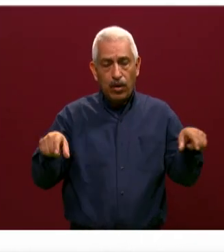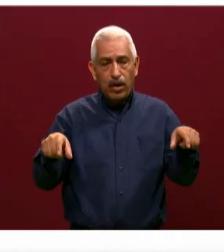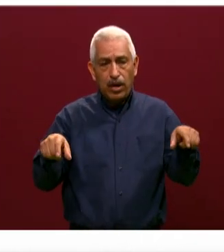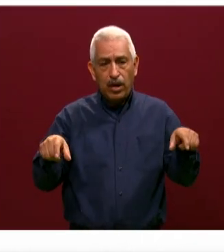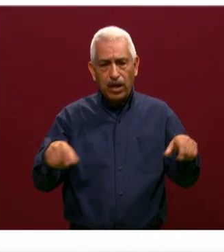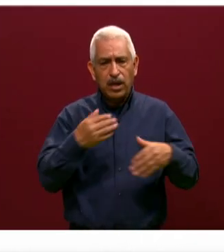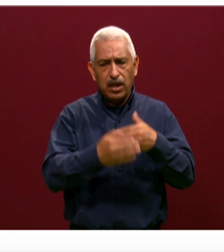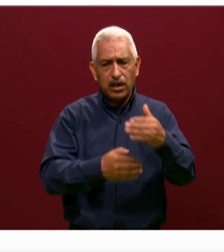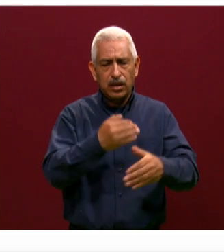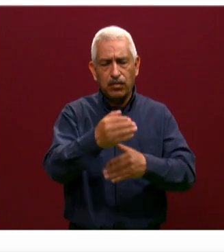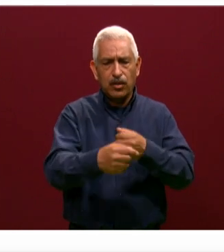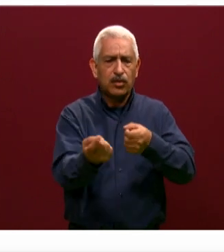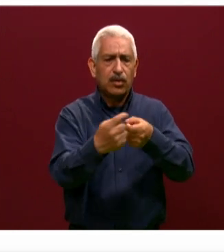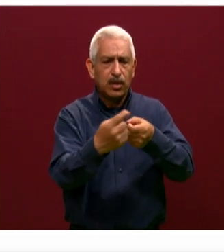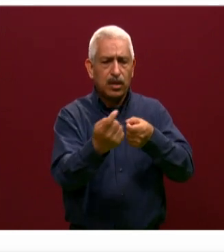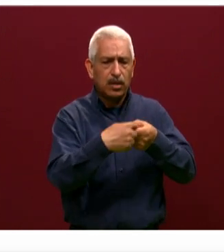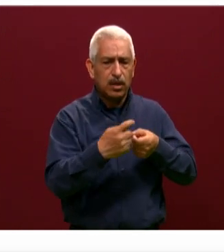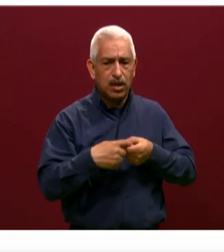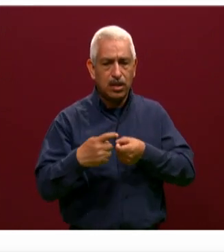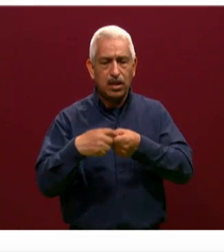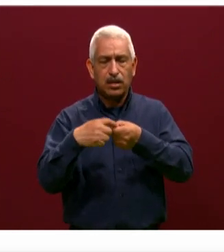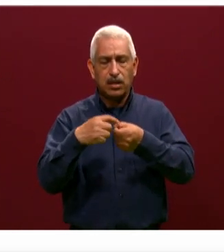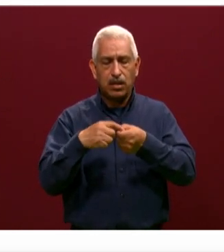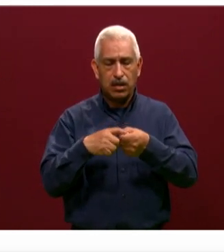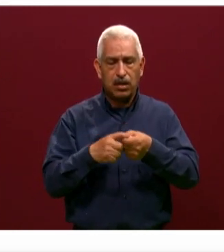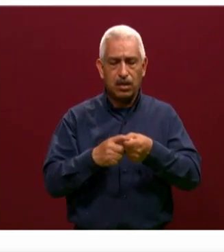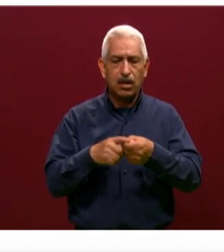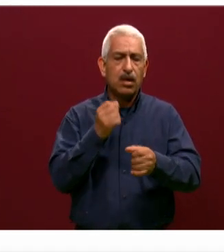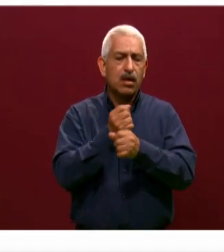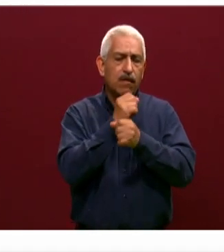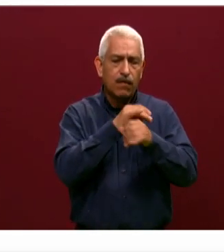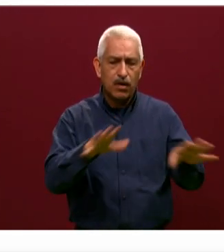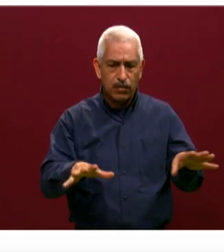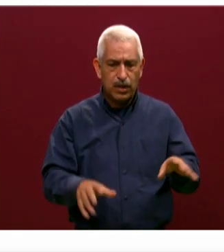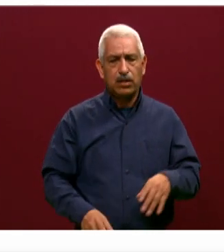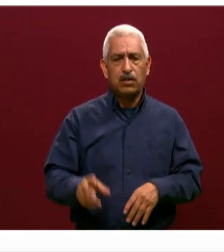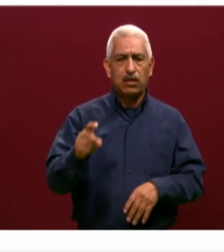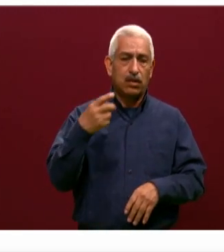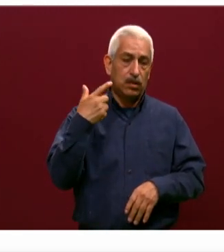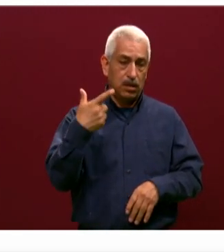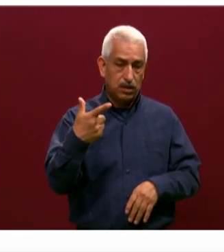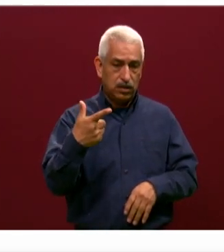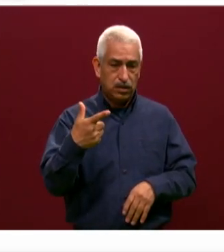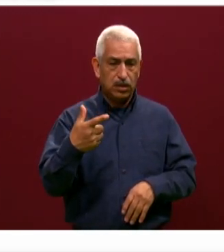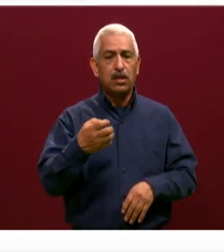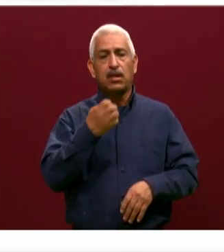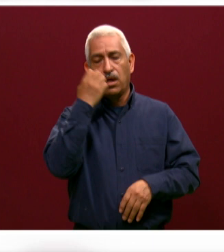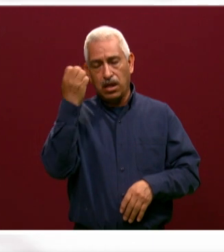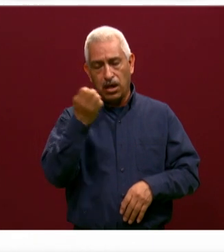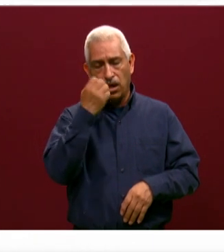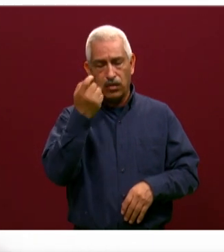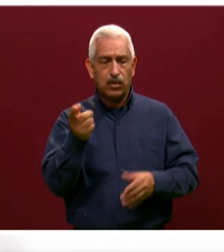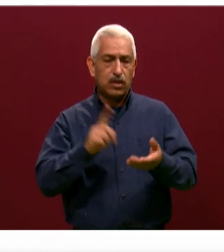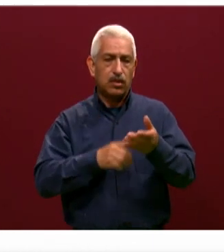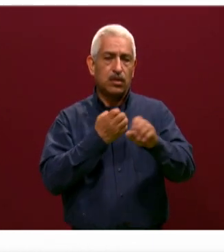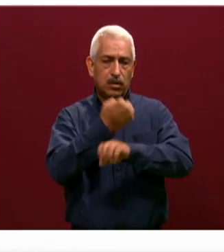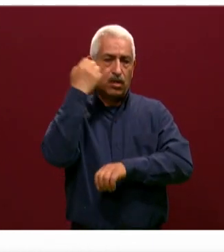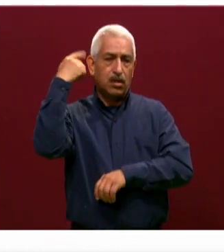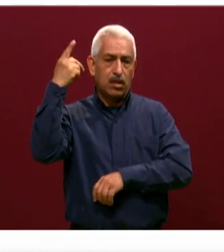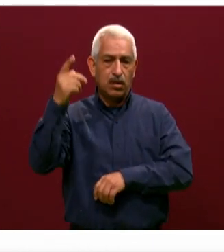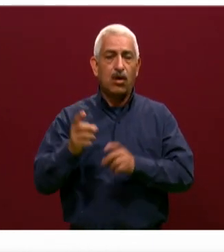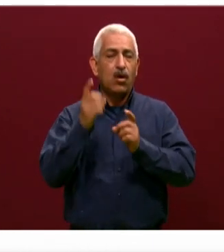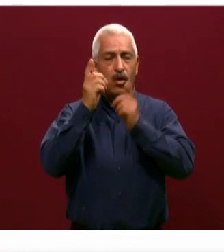la información de los 37 planteles. Todo lo que quieran saber, las dudas, pueden consultarlo en nuestra página.